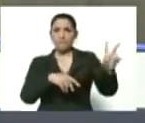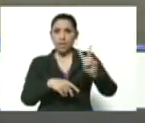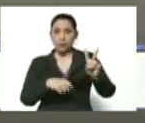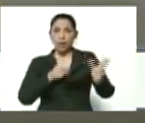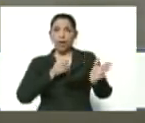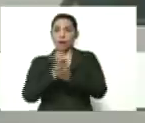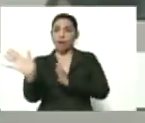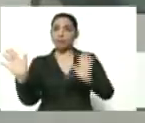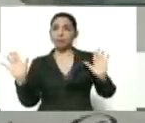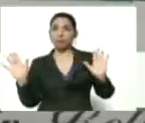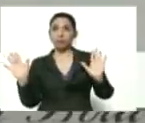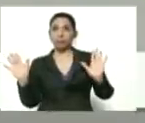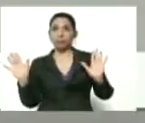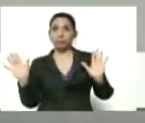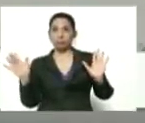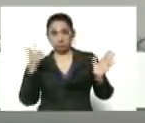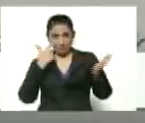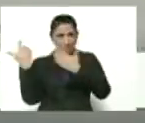gratuita